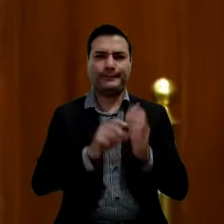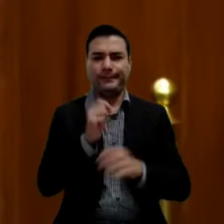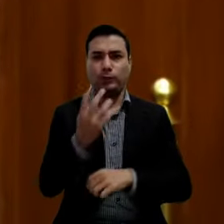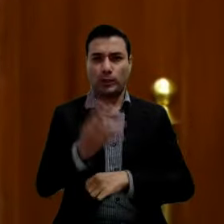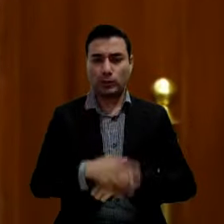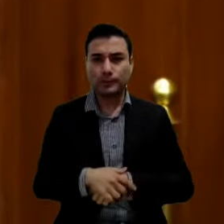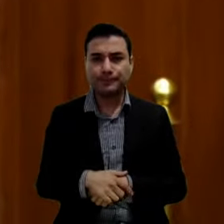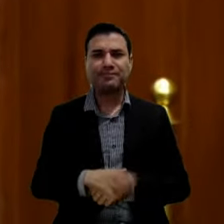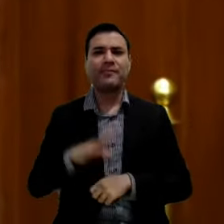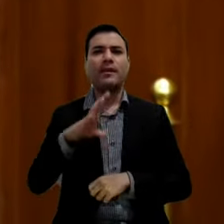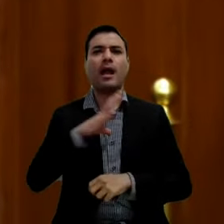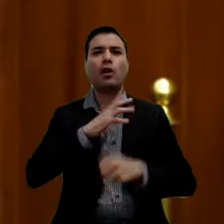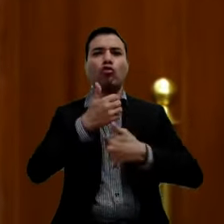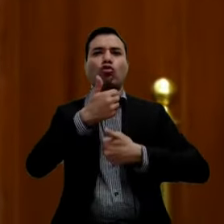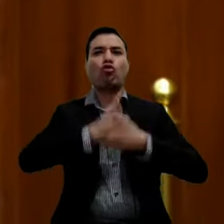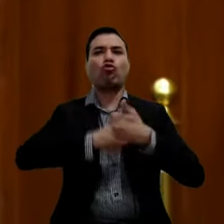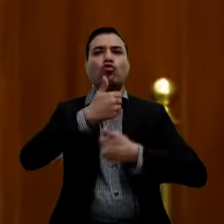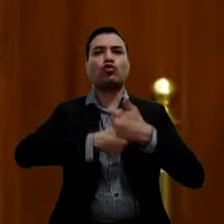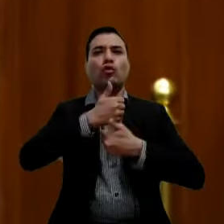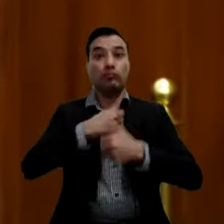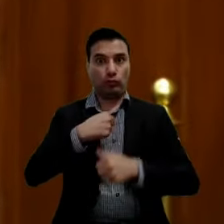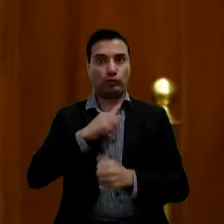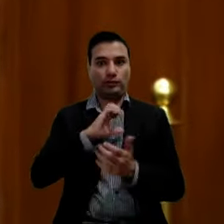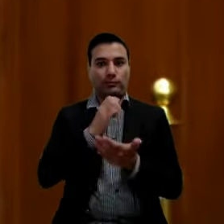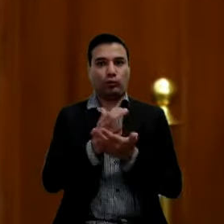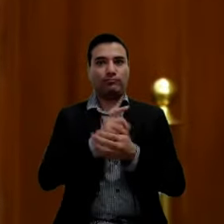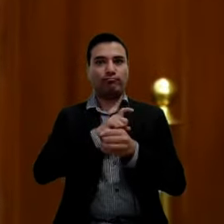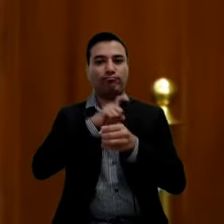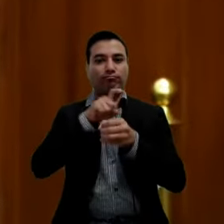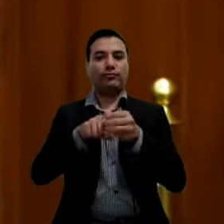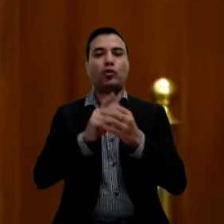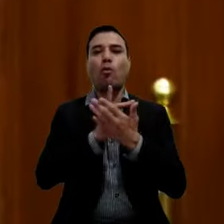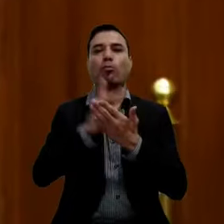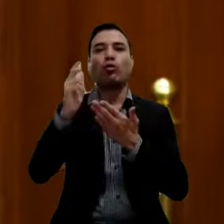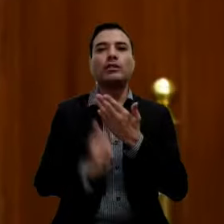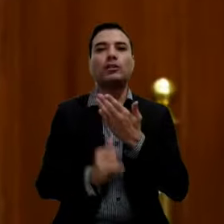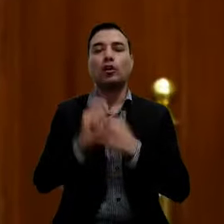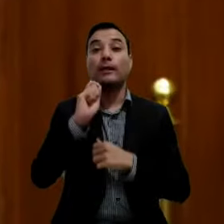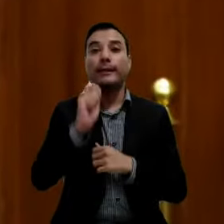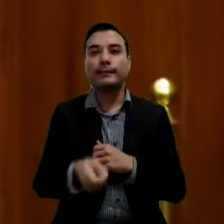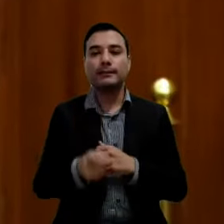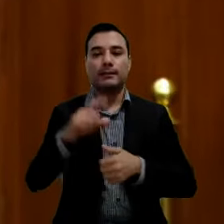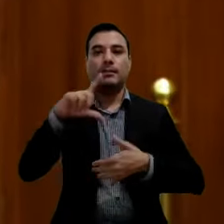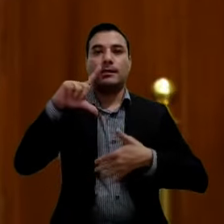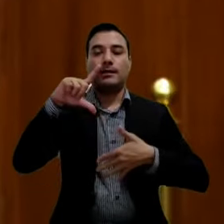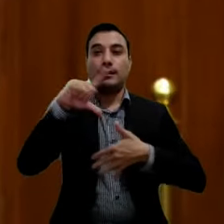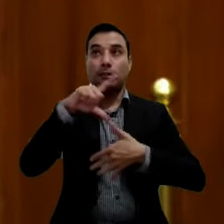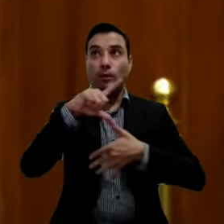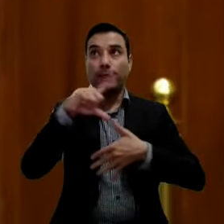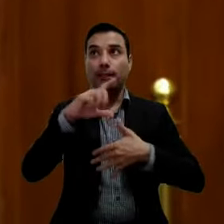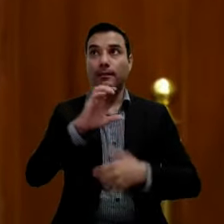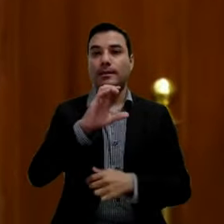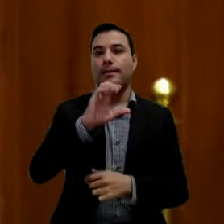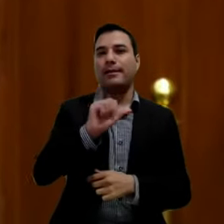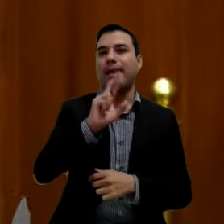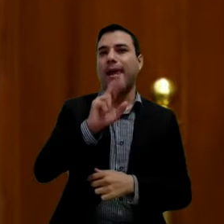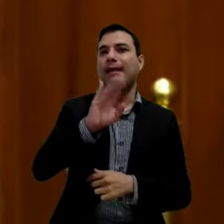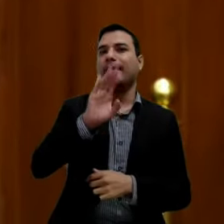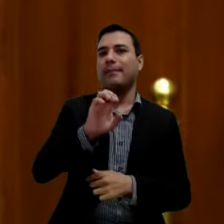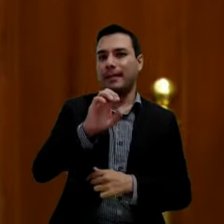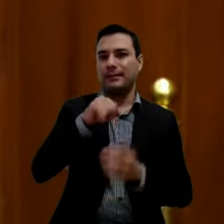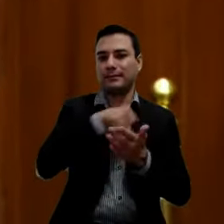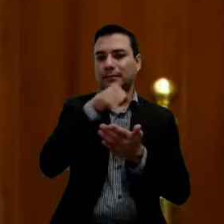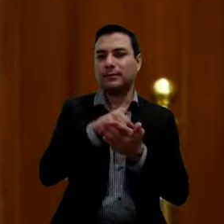concursando este honorable municipio de Chimalhuacán en el proyecto de Latinoamérica y el Caribe, con su nueva obra